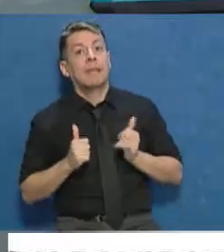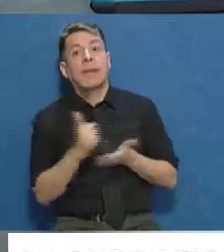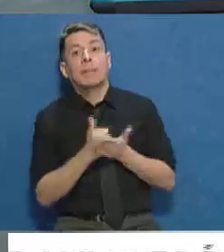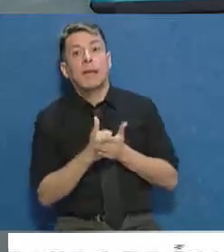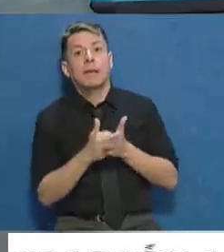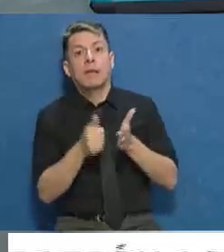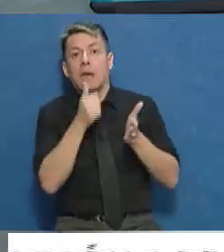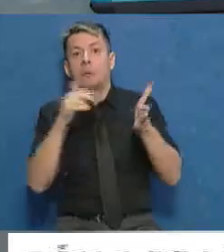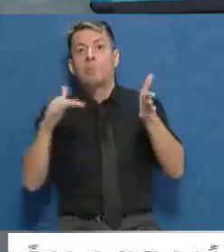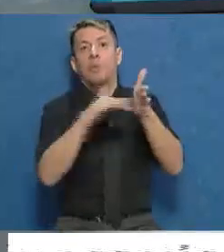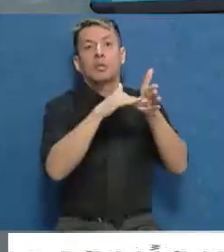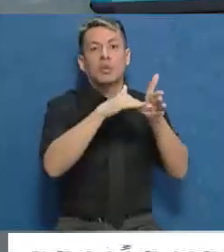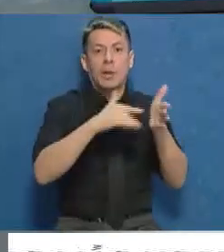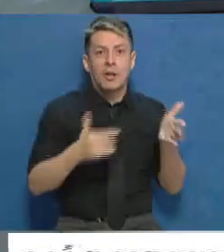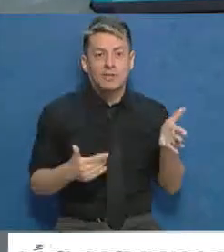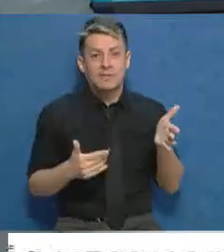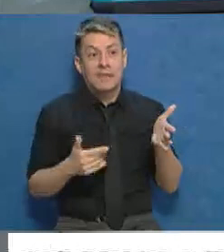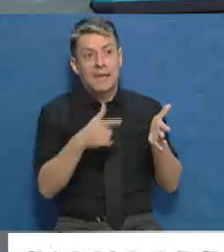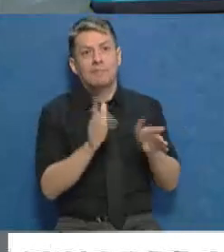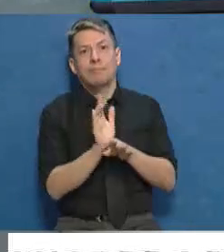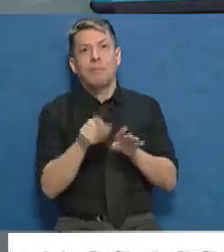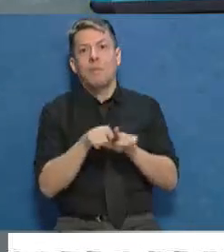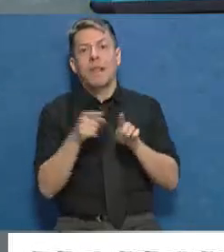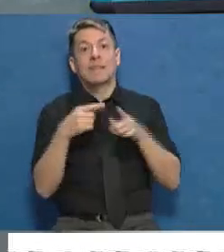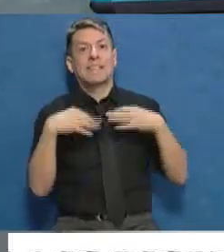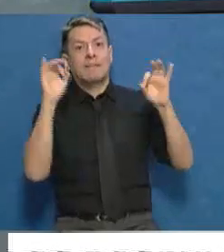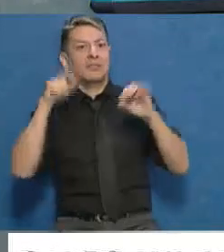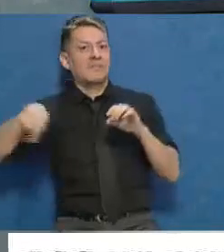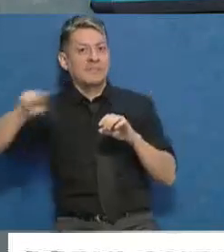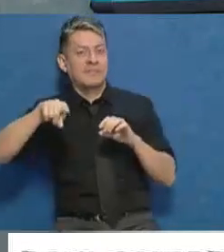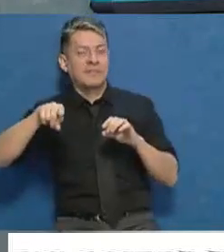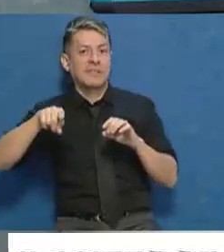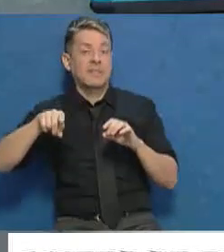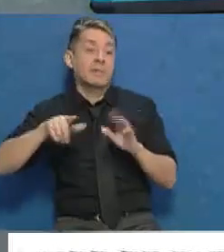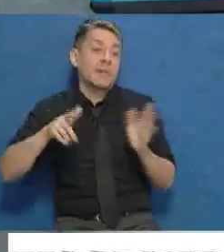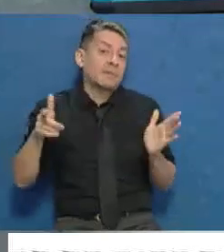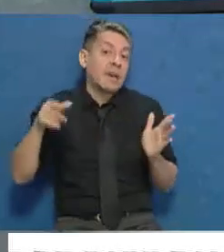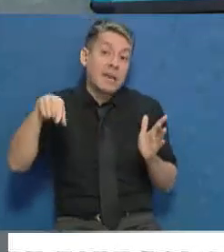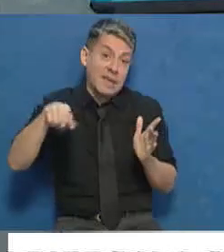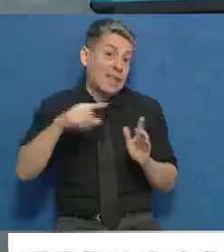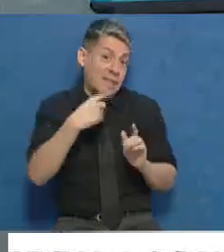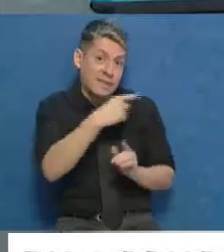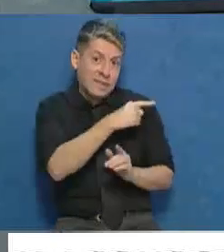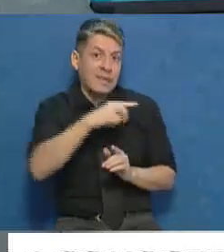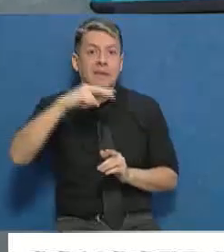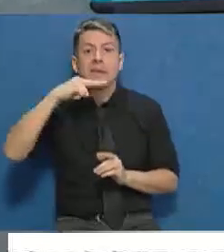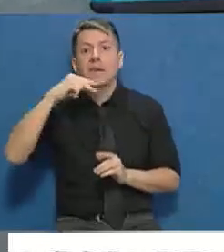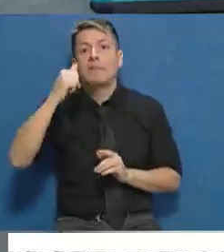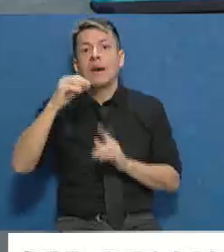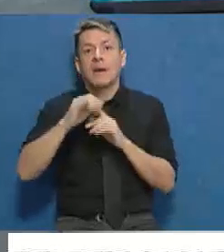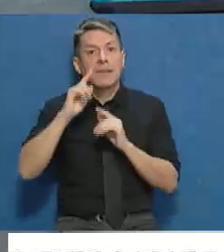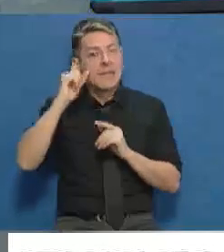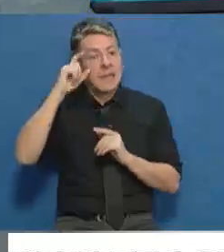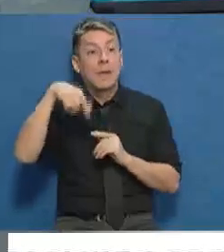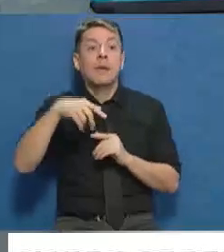Portesuelo, y portesuelo es la gran salvación para muchas de ellas. Entonces, bueno, eso es lo que hablaba Baquié, que se puedan firmar esos contratos.